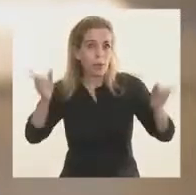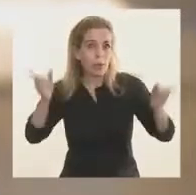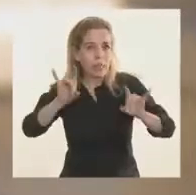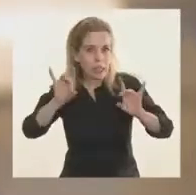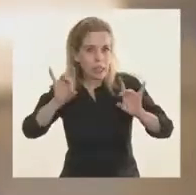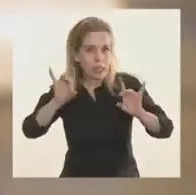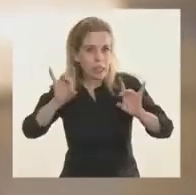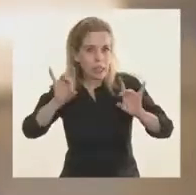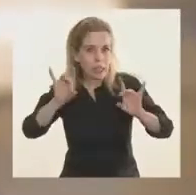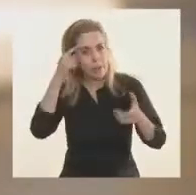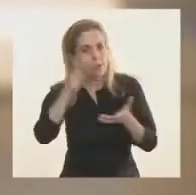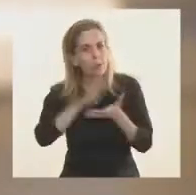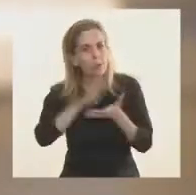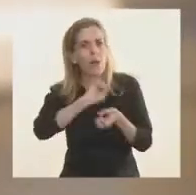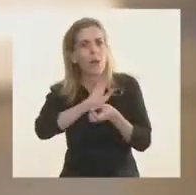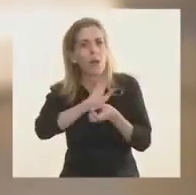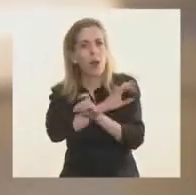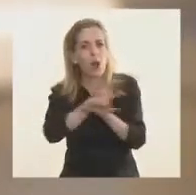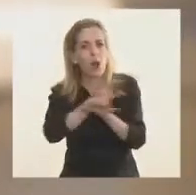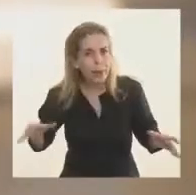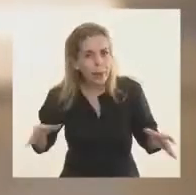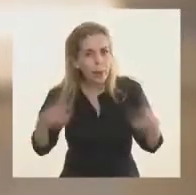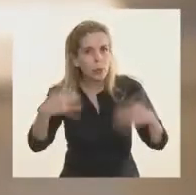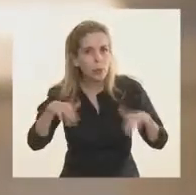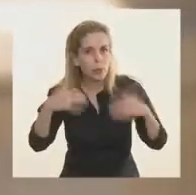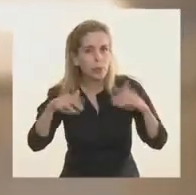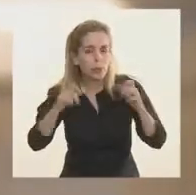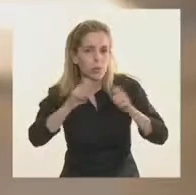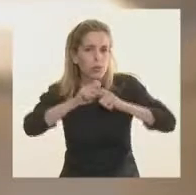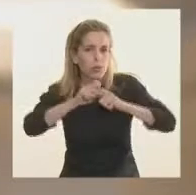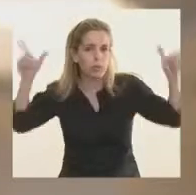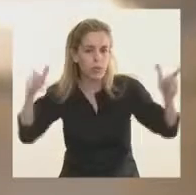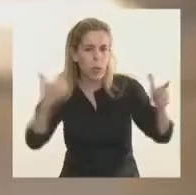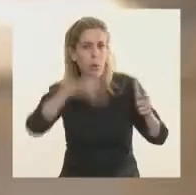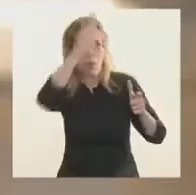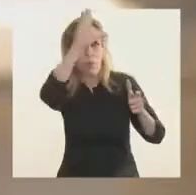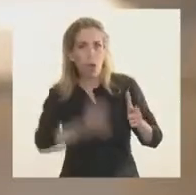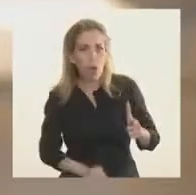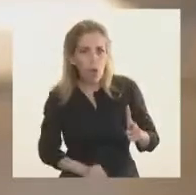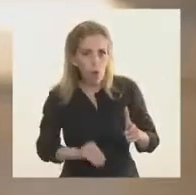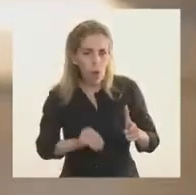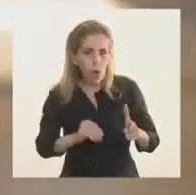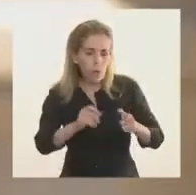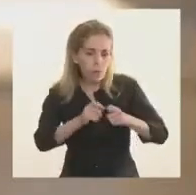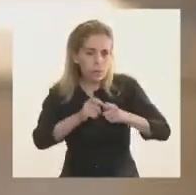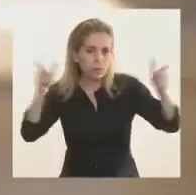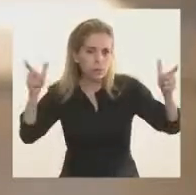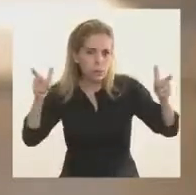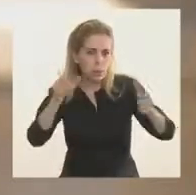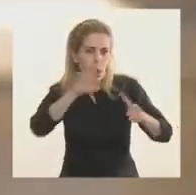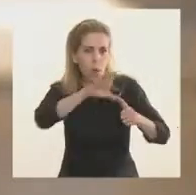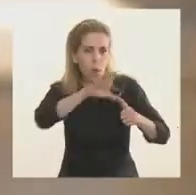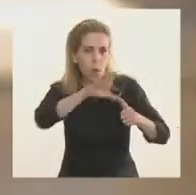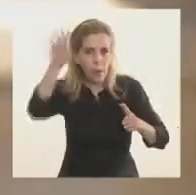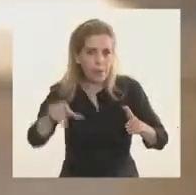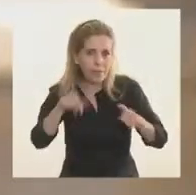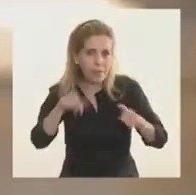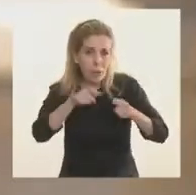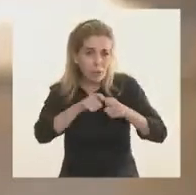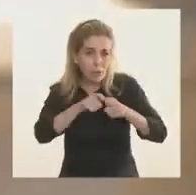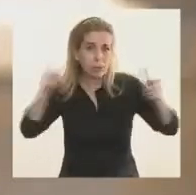donde epidemiológicamente se nacionalizó, se federalizó la pandemia, nosotros hemos